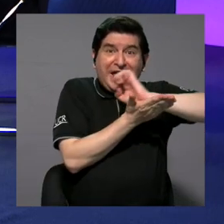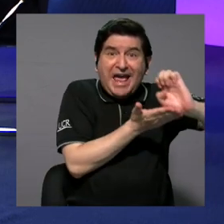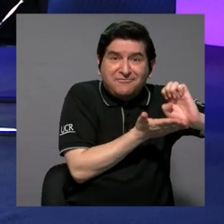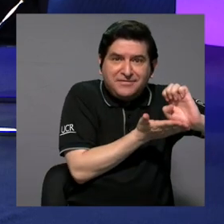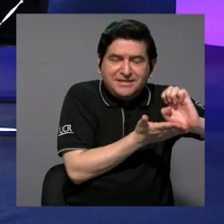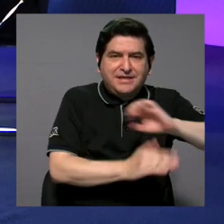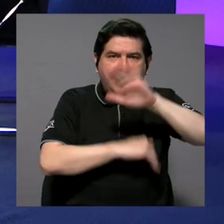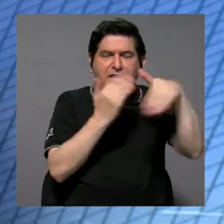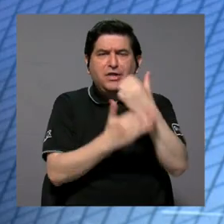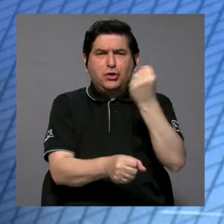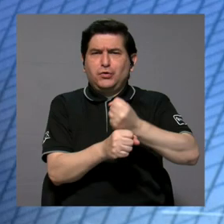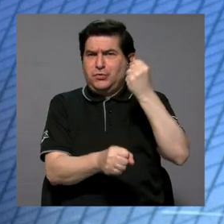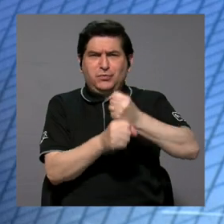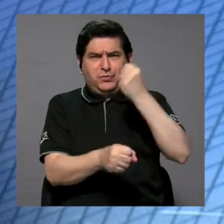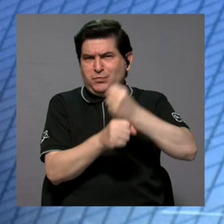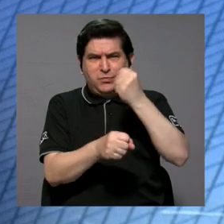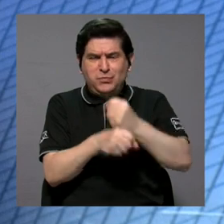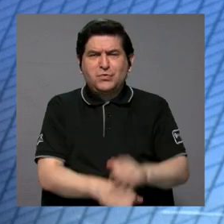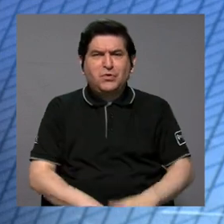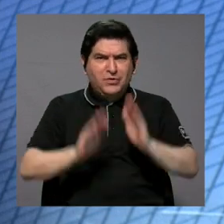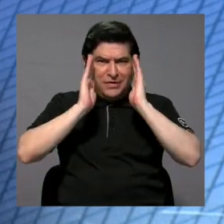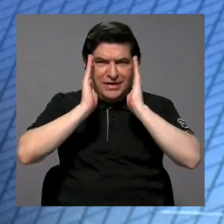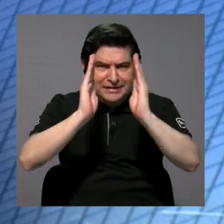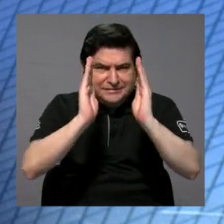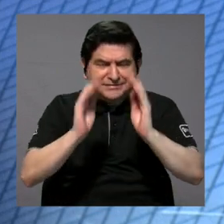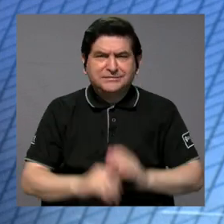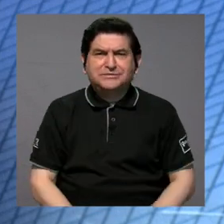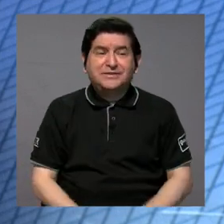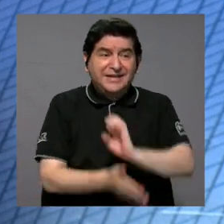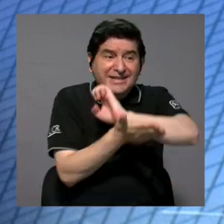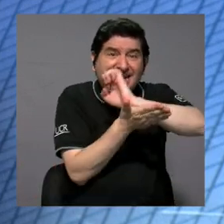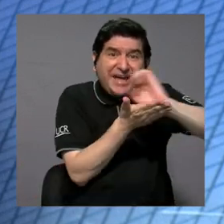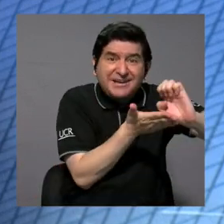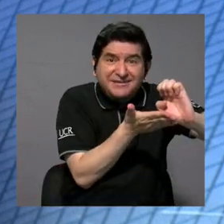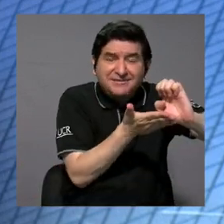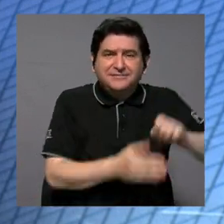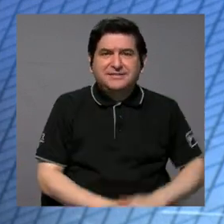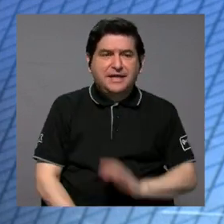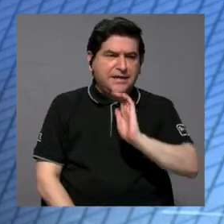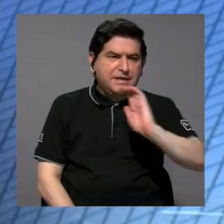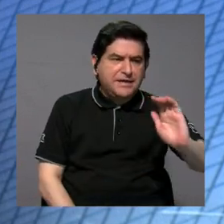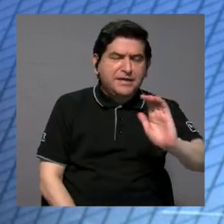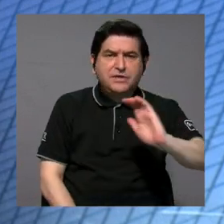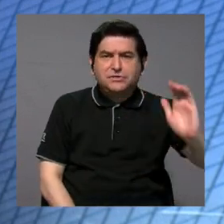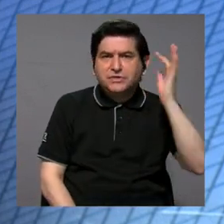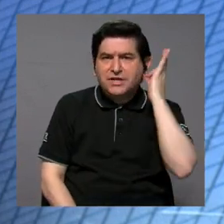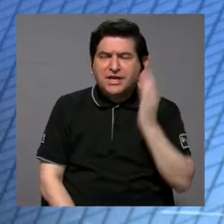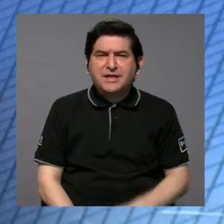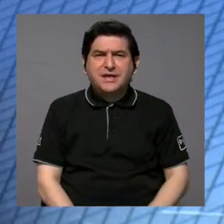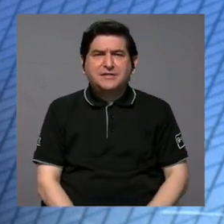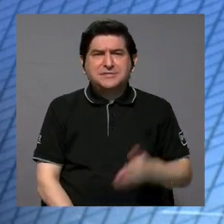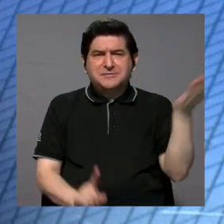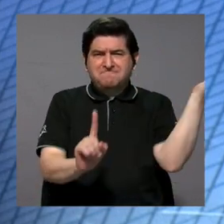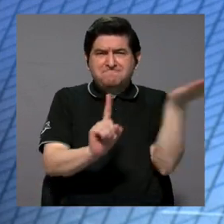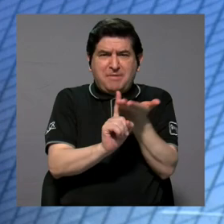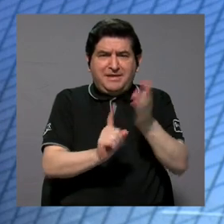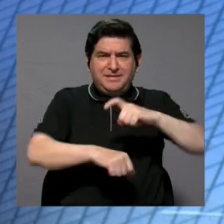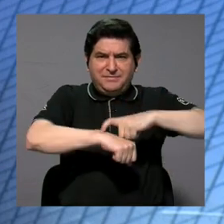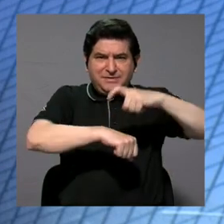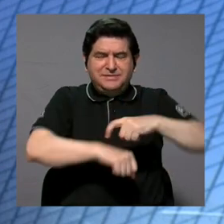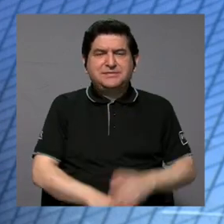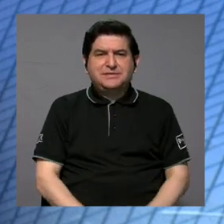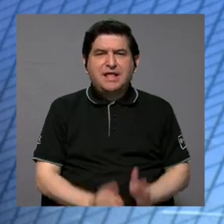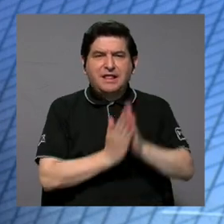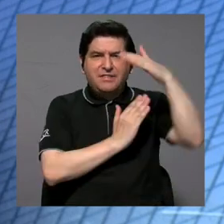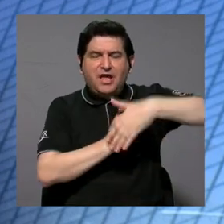todos nuestros esfuerzos se van a dedicar a evitar que hayan niños y niñas víctimas de, en ese momento era abuso